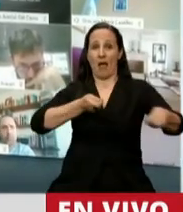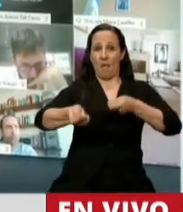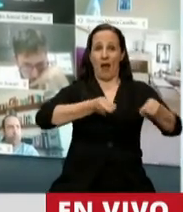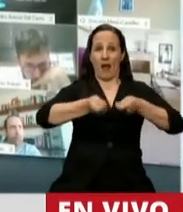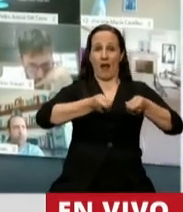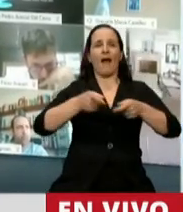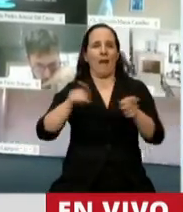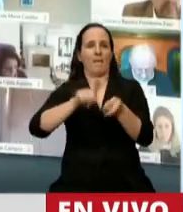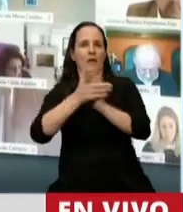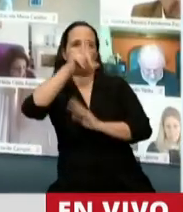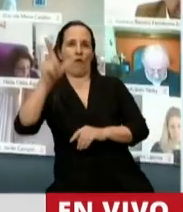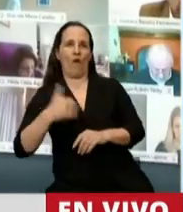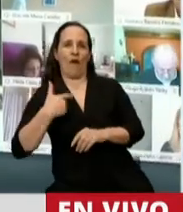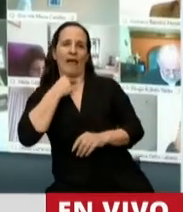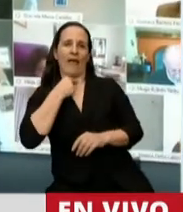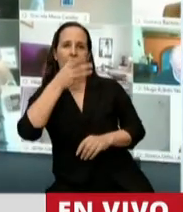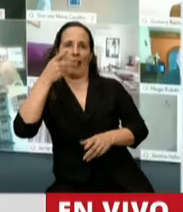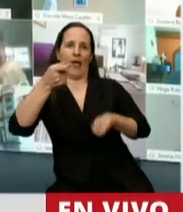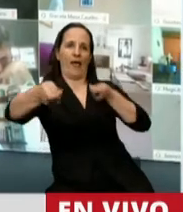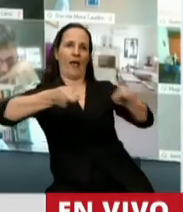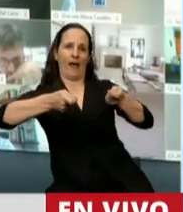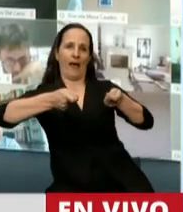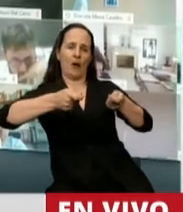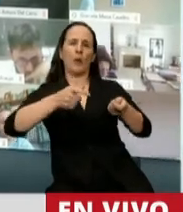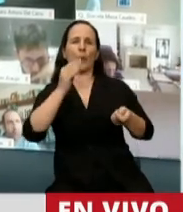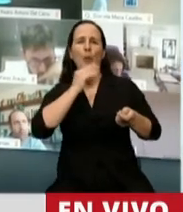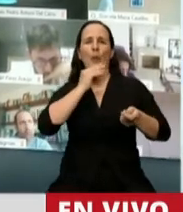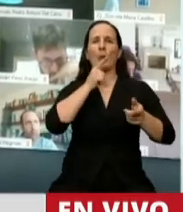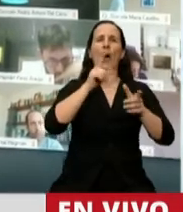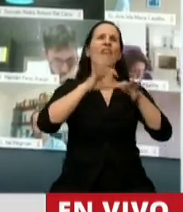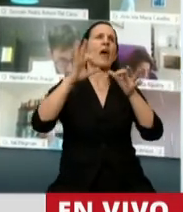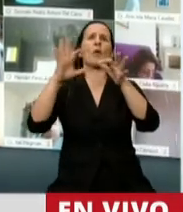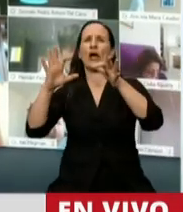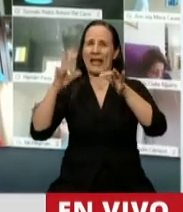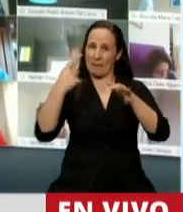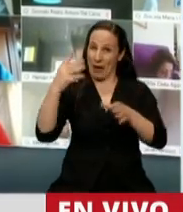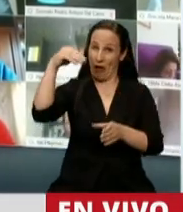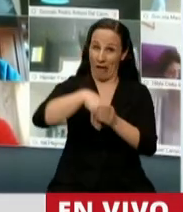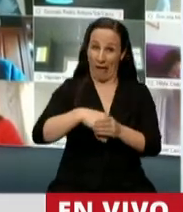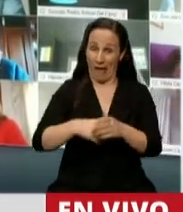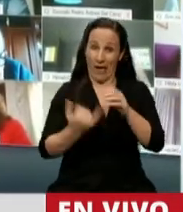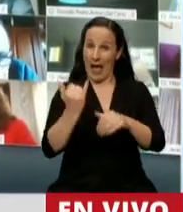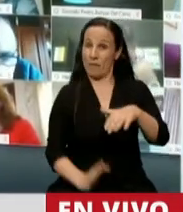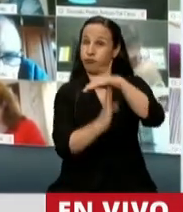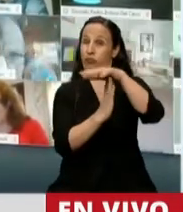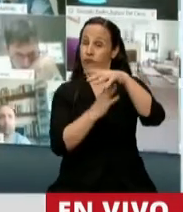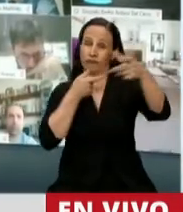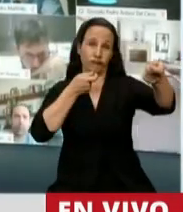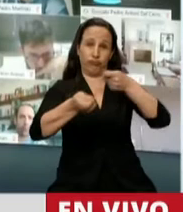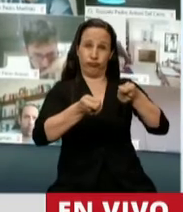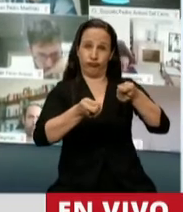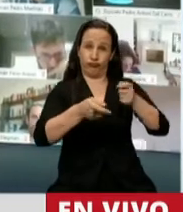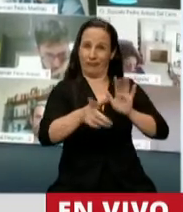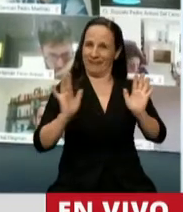a una autocracia con envase democrático, a una autocracia con certificado de